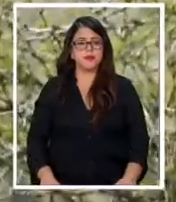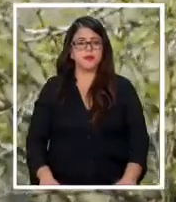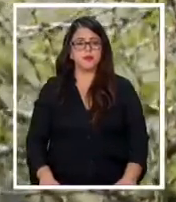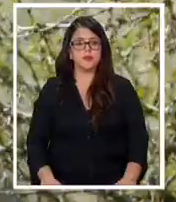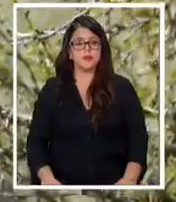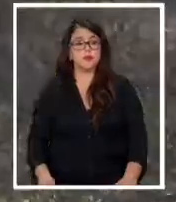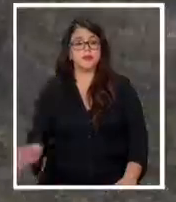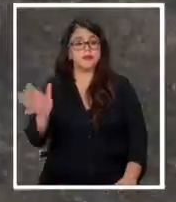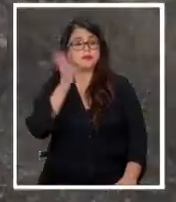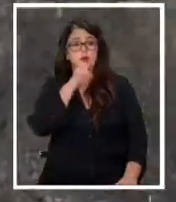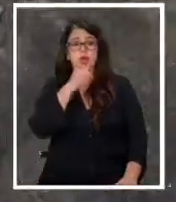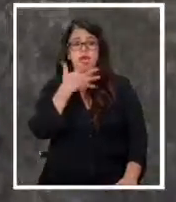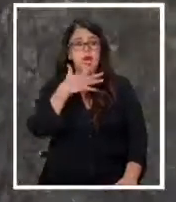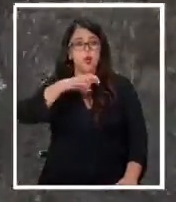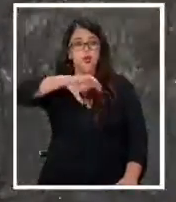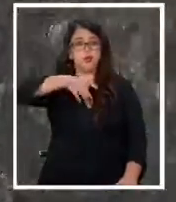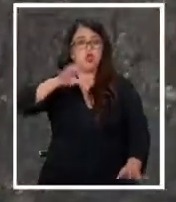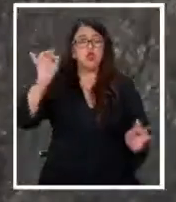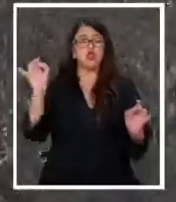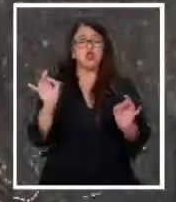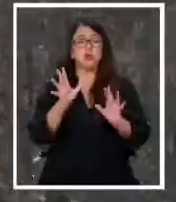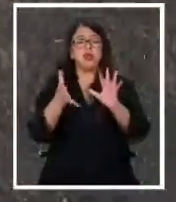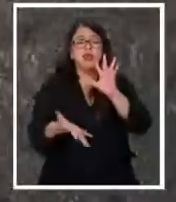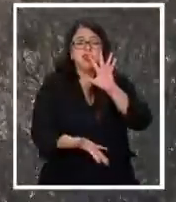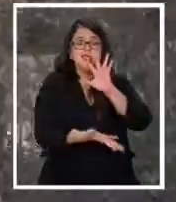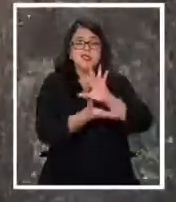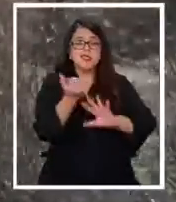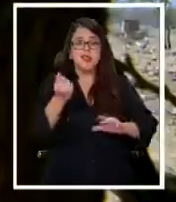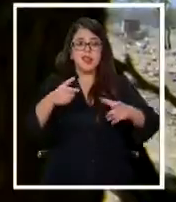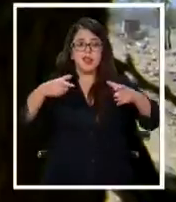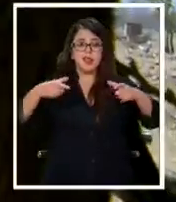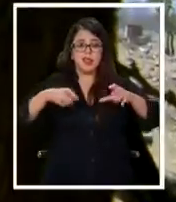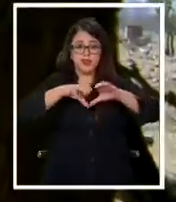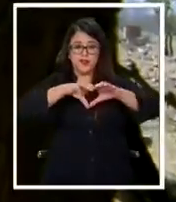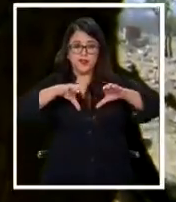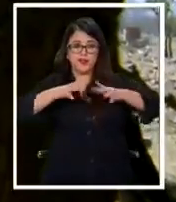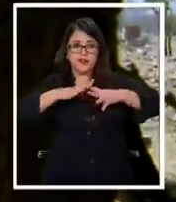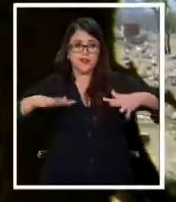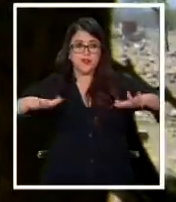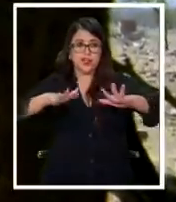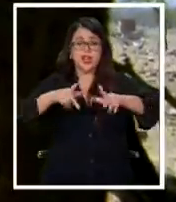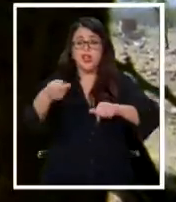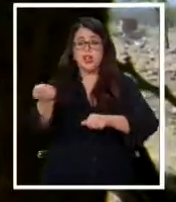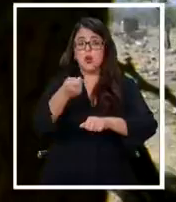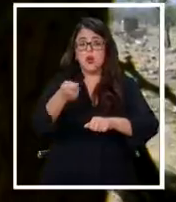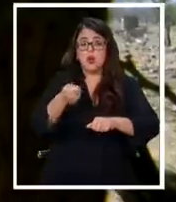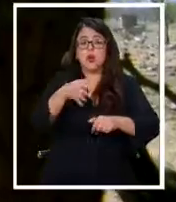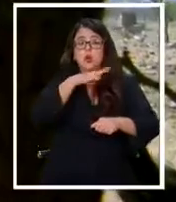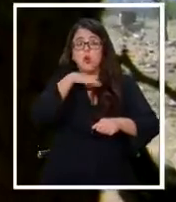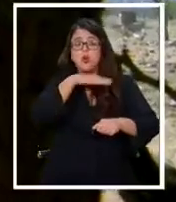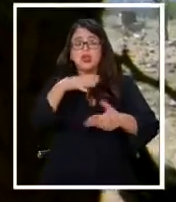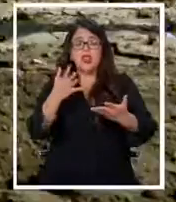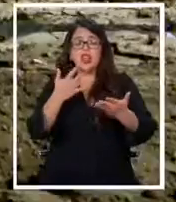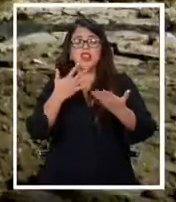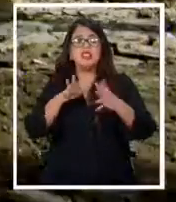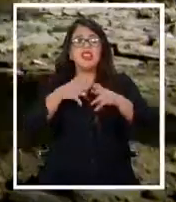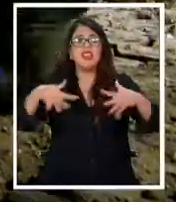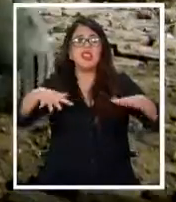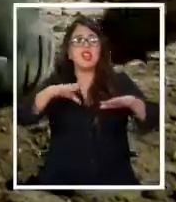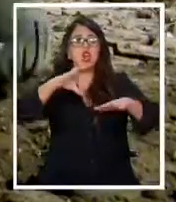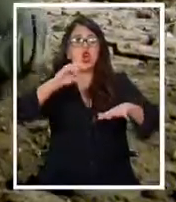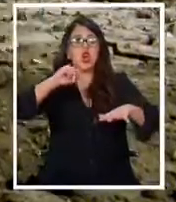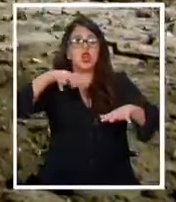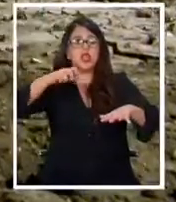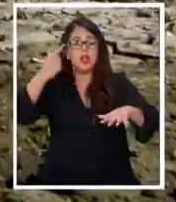No tienen agua potable, solo extraen el recurso desde vertientes. Para regar usaban afluentes del río Colina, pero